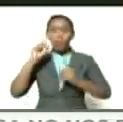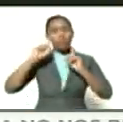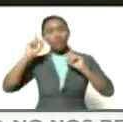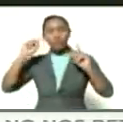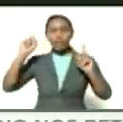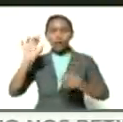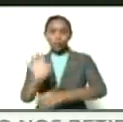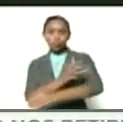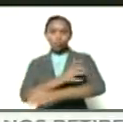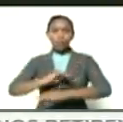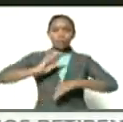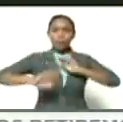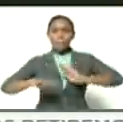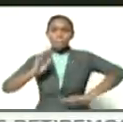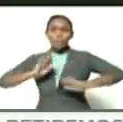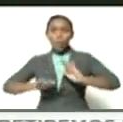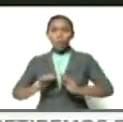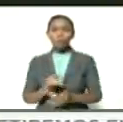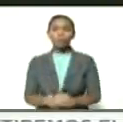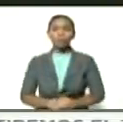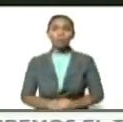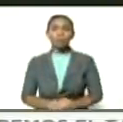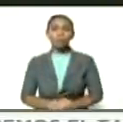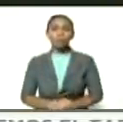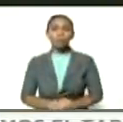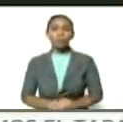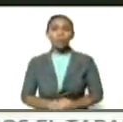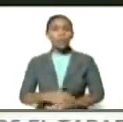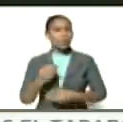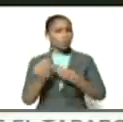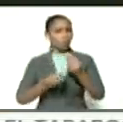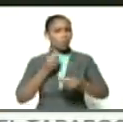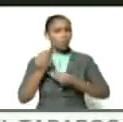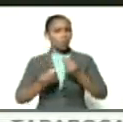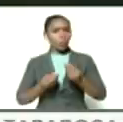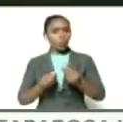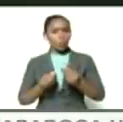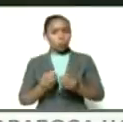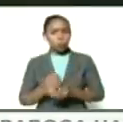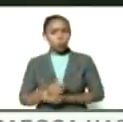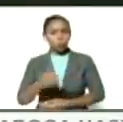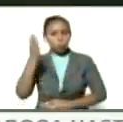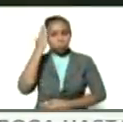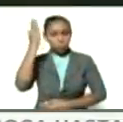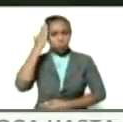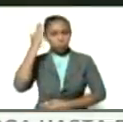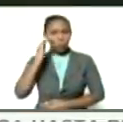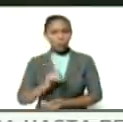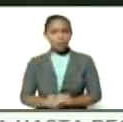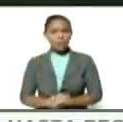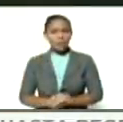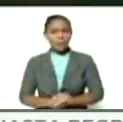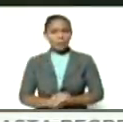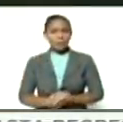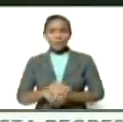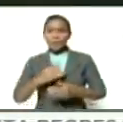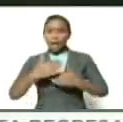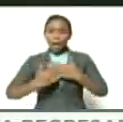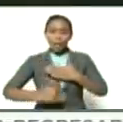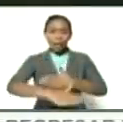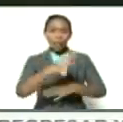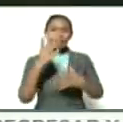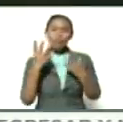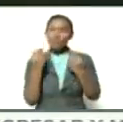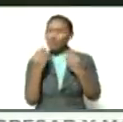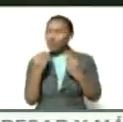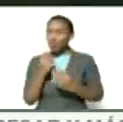su canto su tambor como supieron llevar adelante tanto